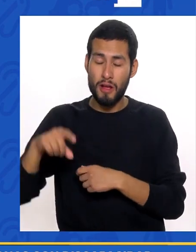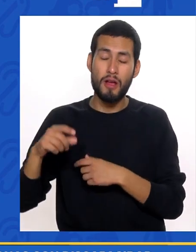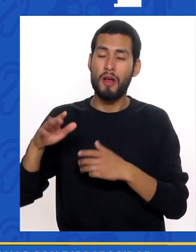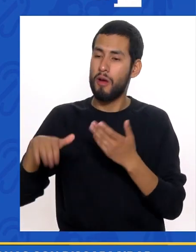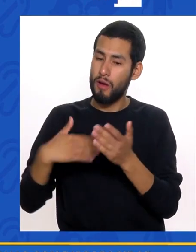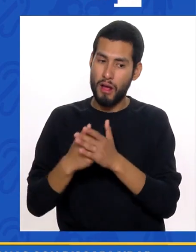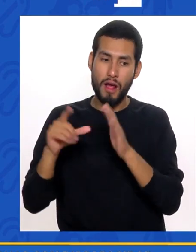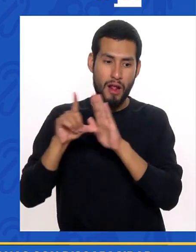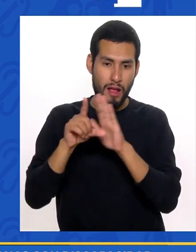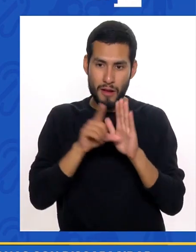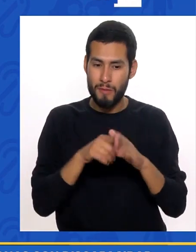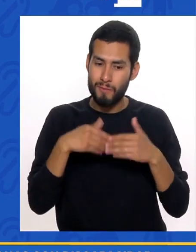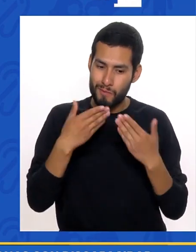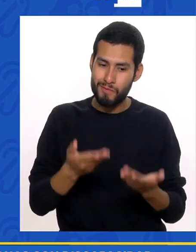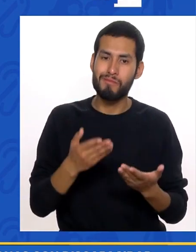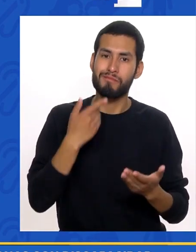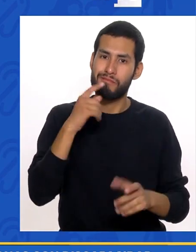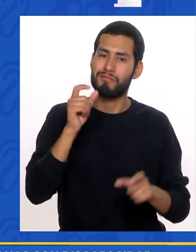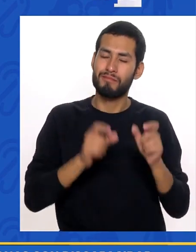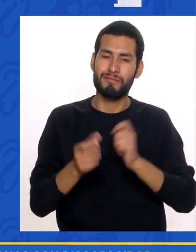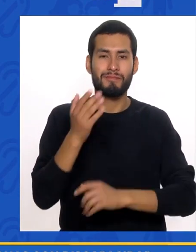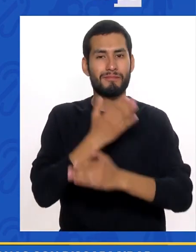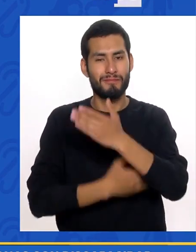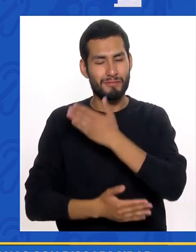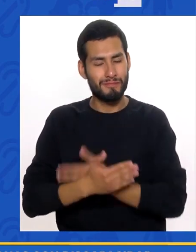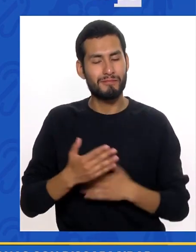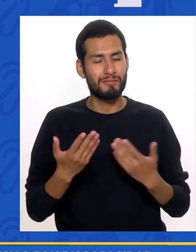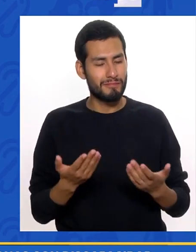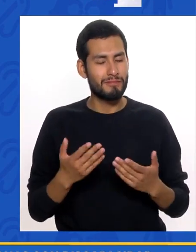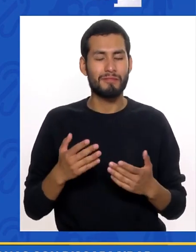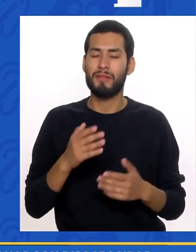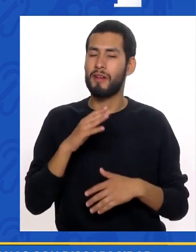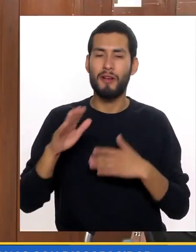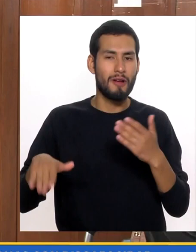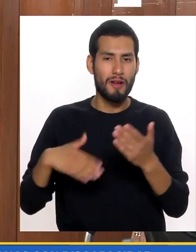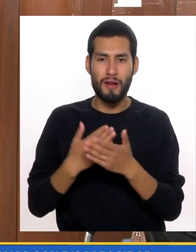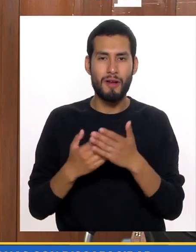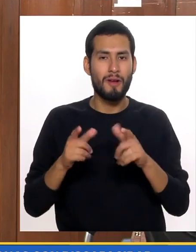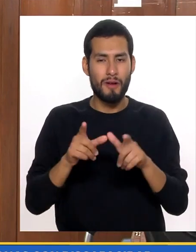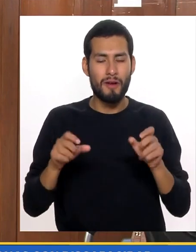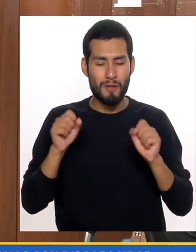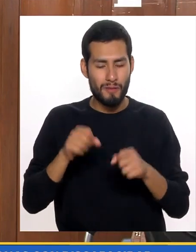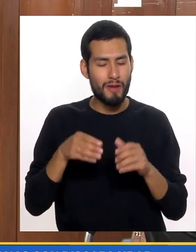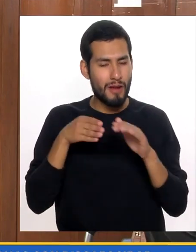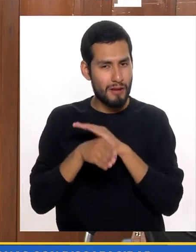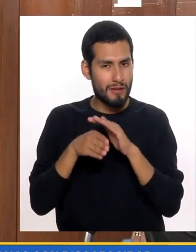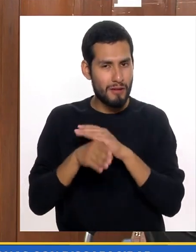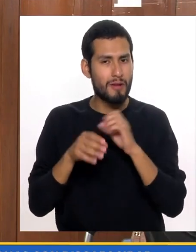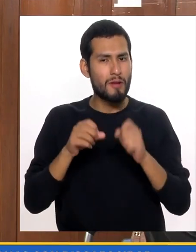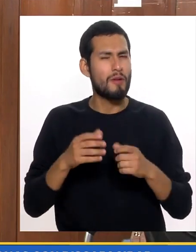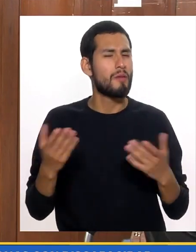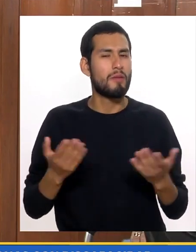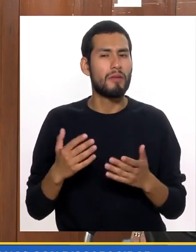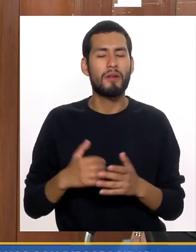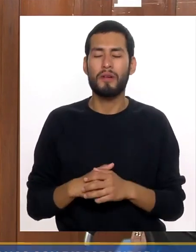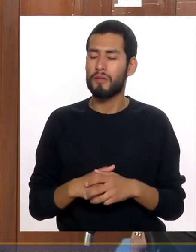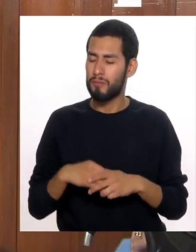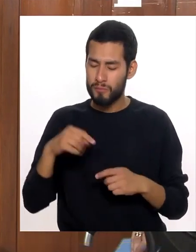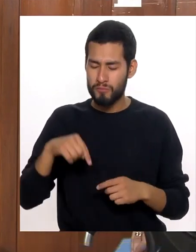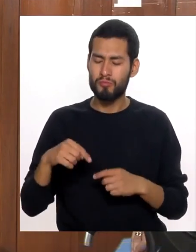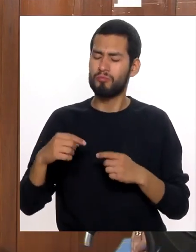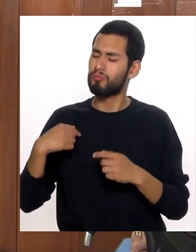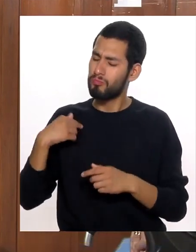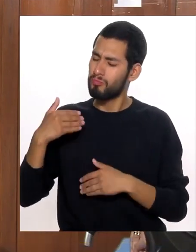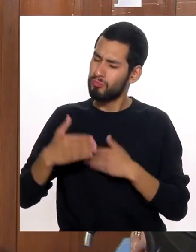Que cumplan Con todas las leyes Con la ley De la persona Con discapacidad Y que en todas partes Sea accesible Para